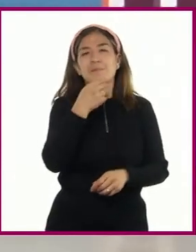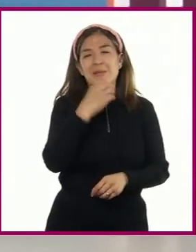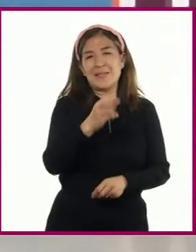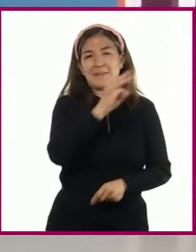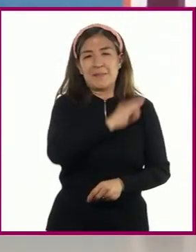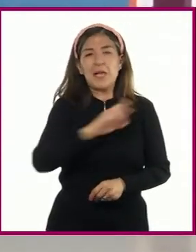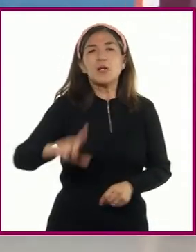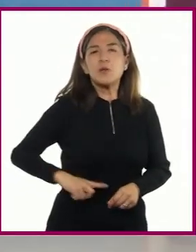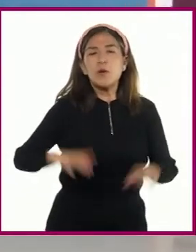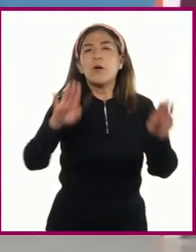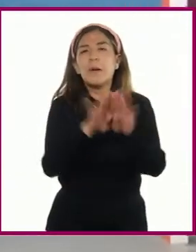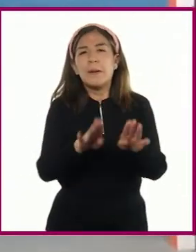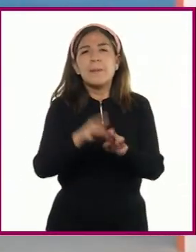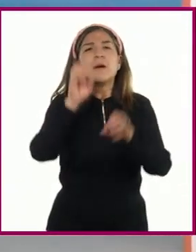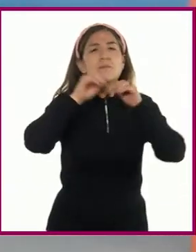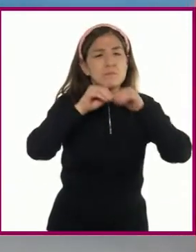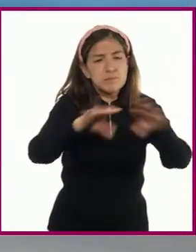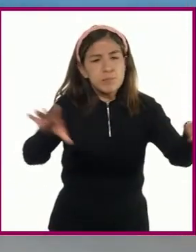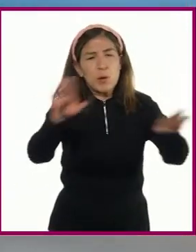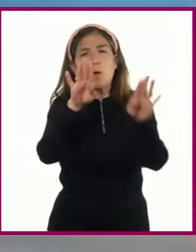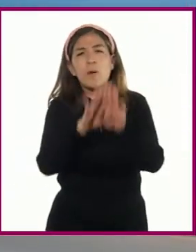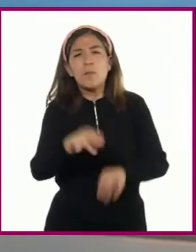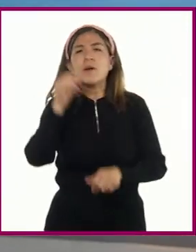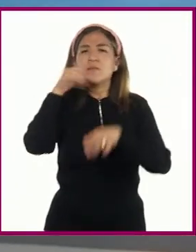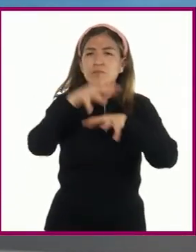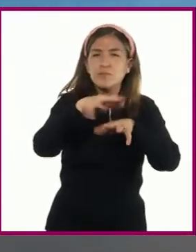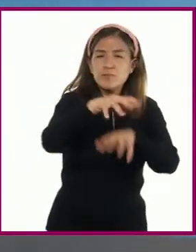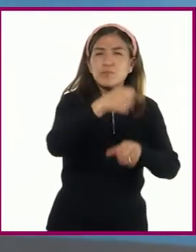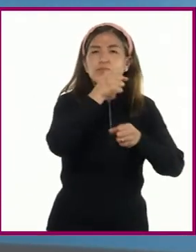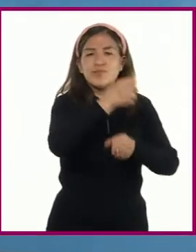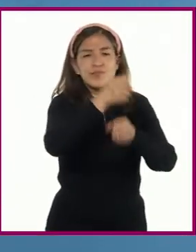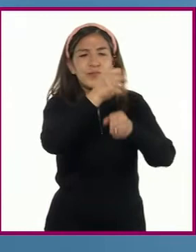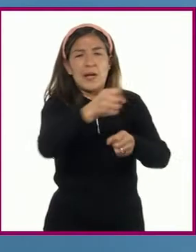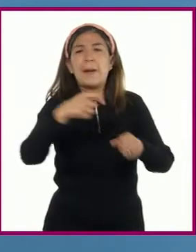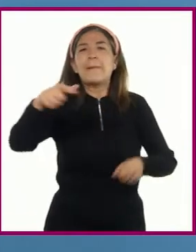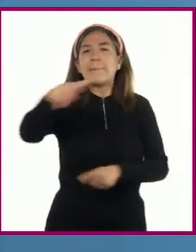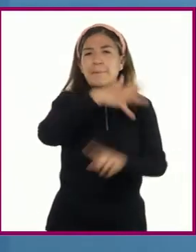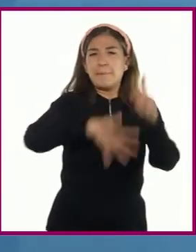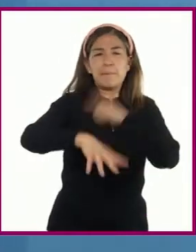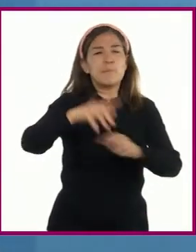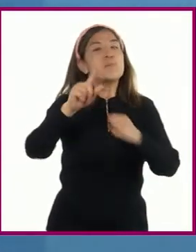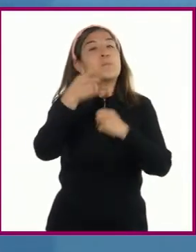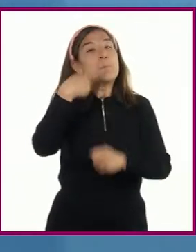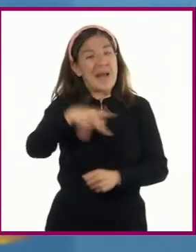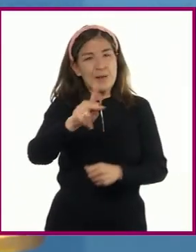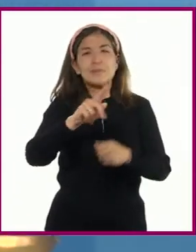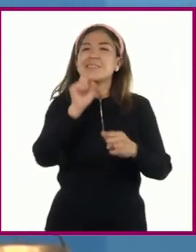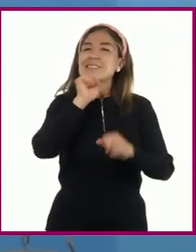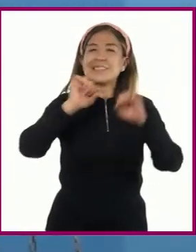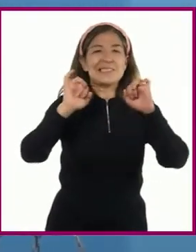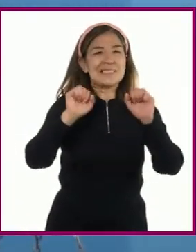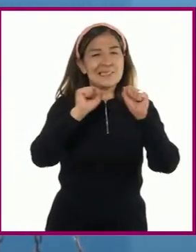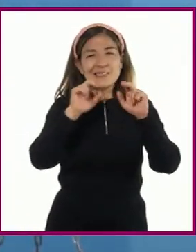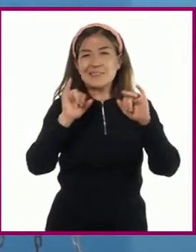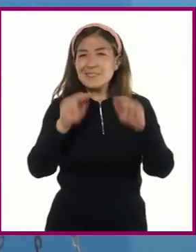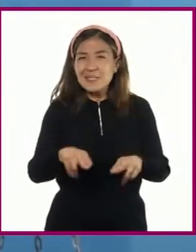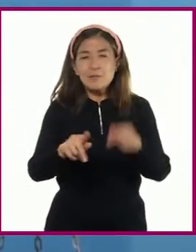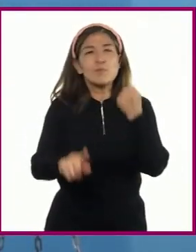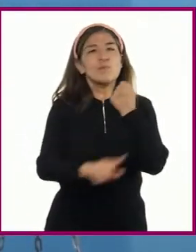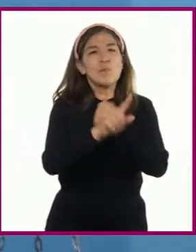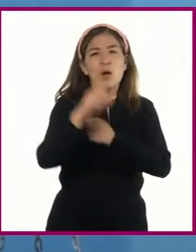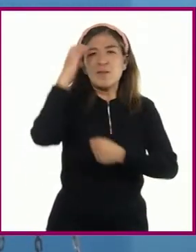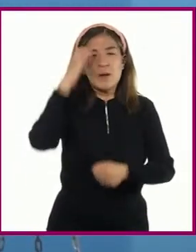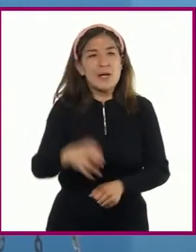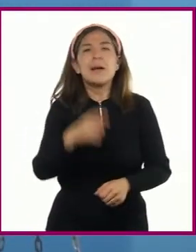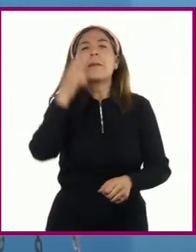discursos y organizó protestas y manifestaciones multitudinarias no violentas para llamar la atención sobre la